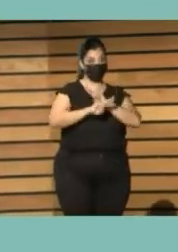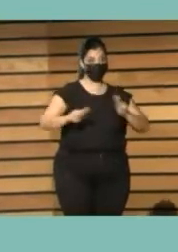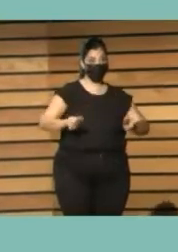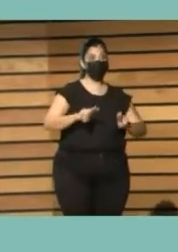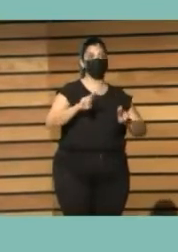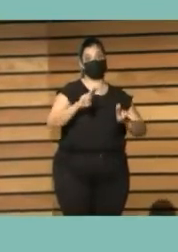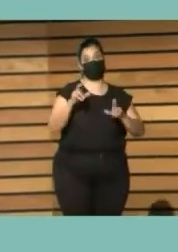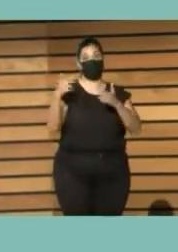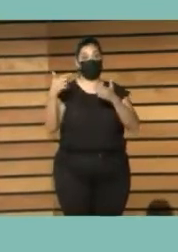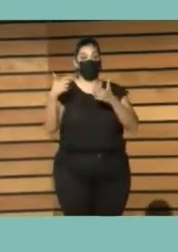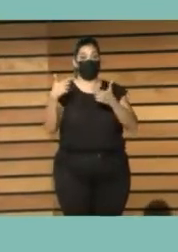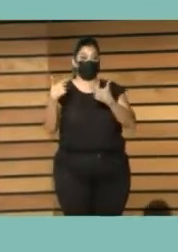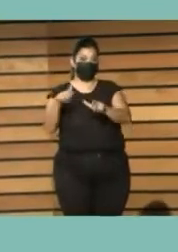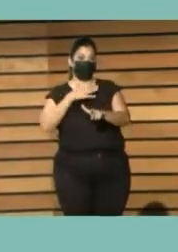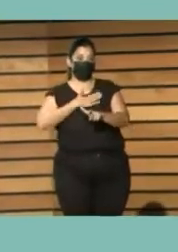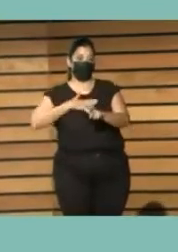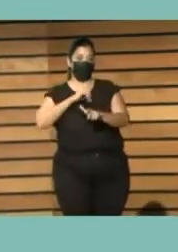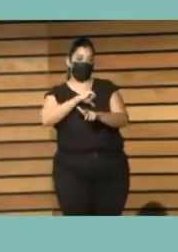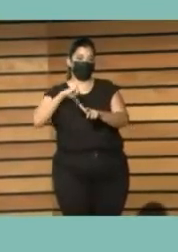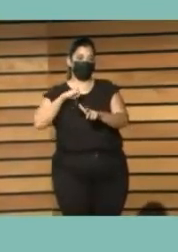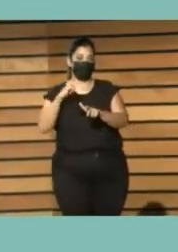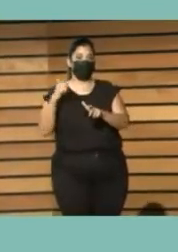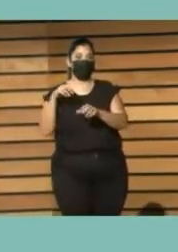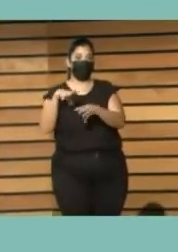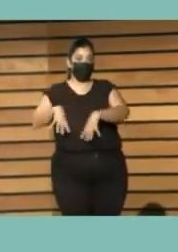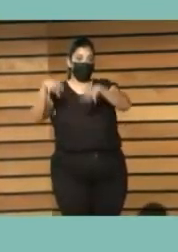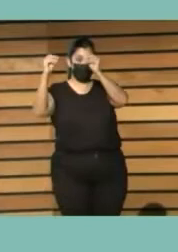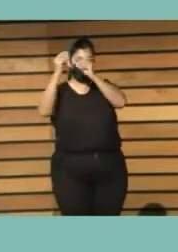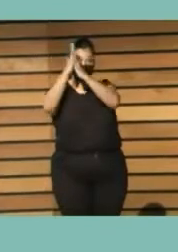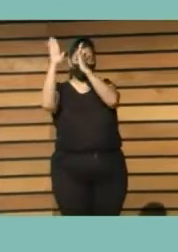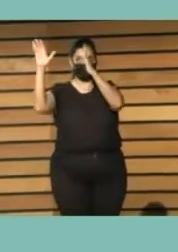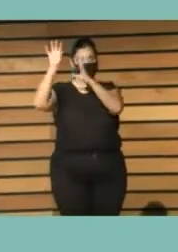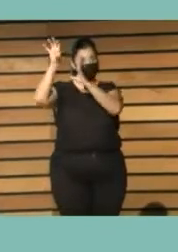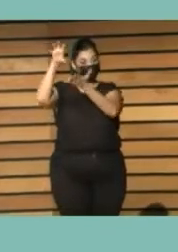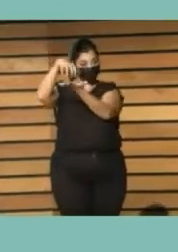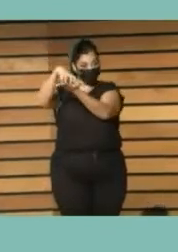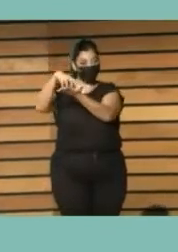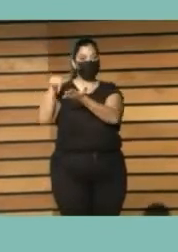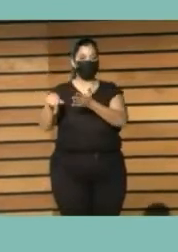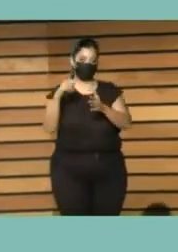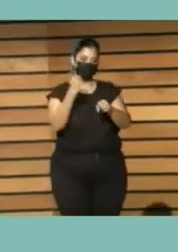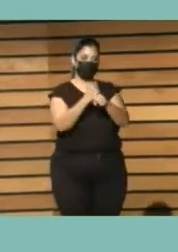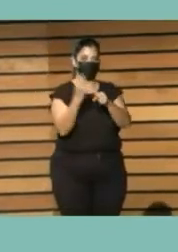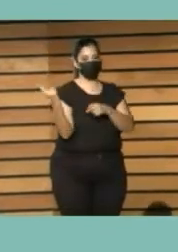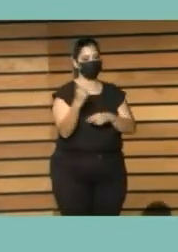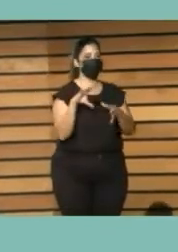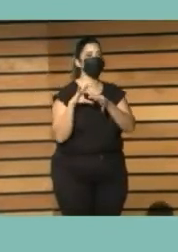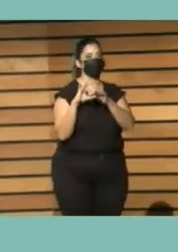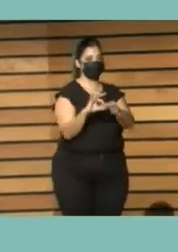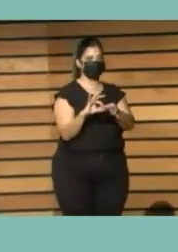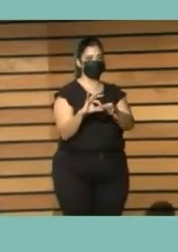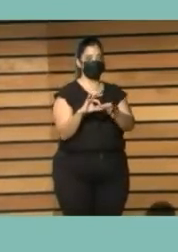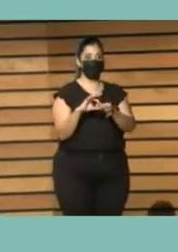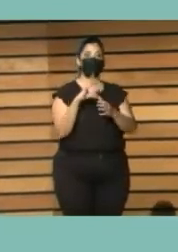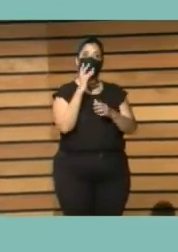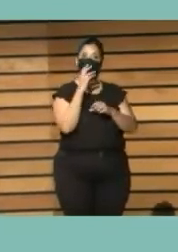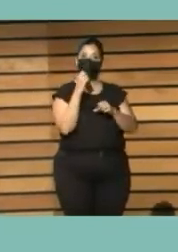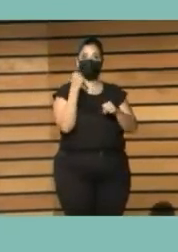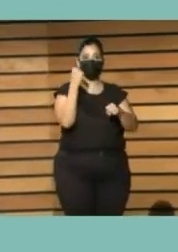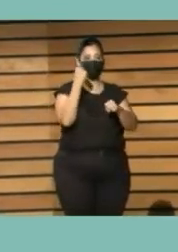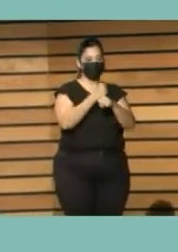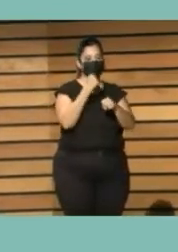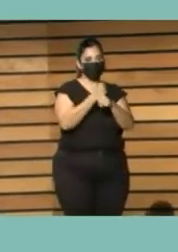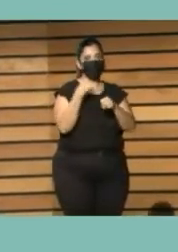estatal como Naples Sister Libraries o Erasmus Plus. Con todo ello, puede aportar una visión muy atriquecedora del trabajo realizado y de los diferentes